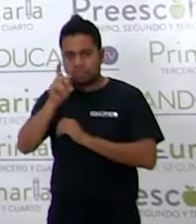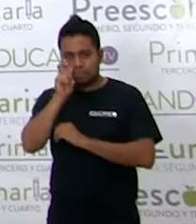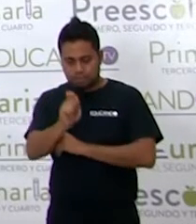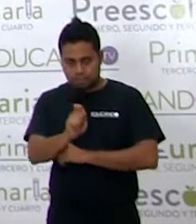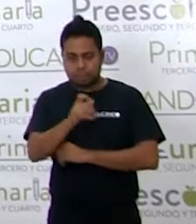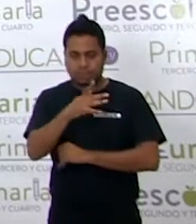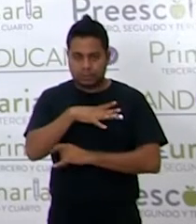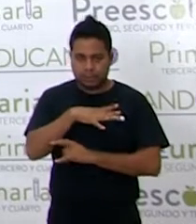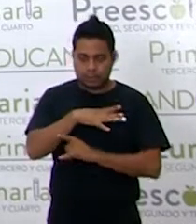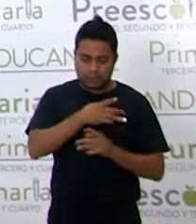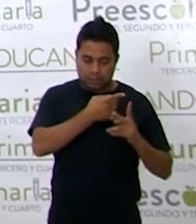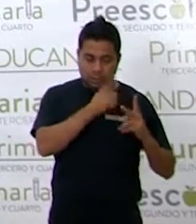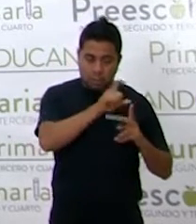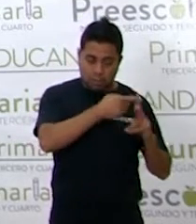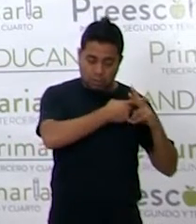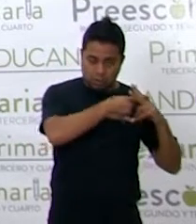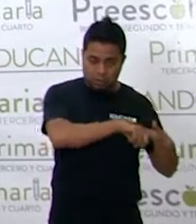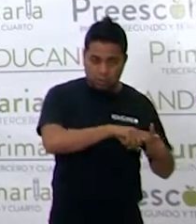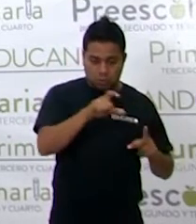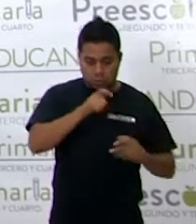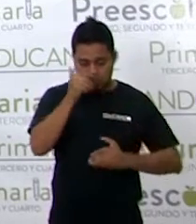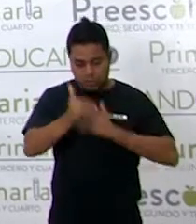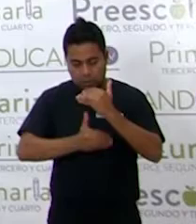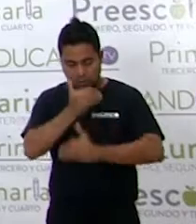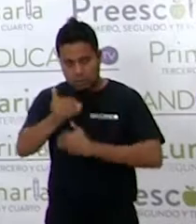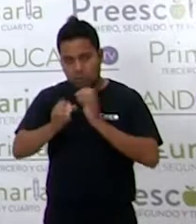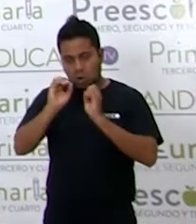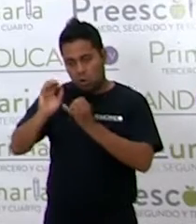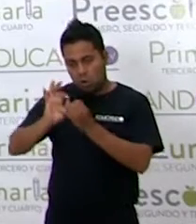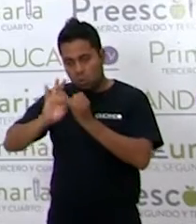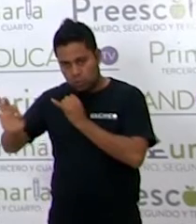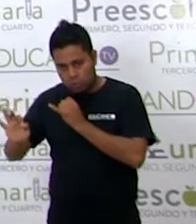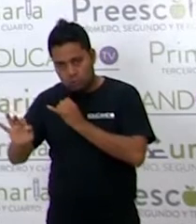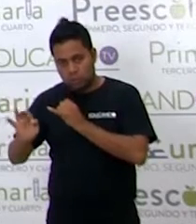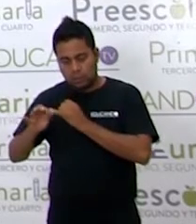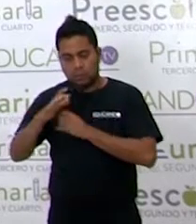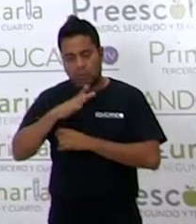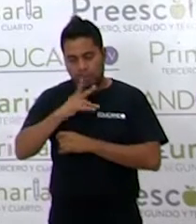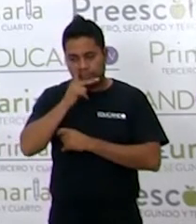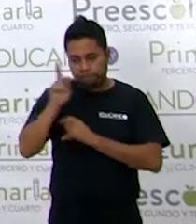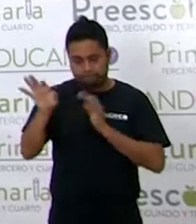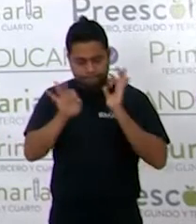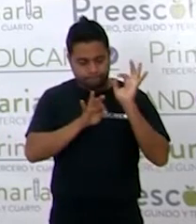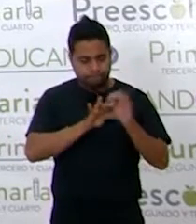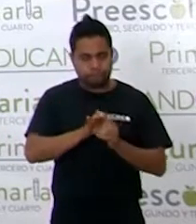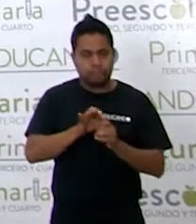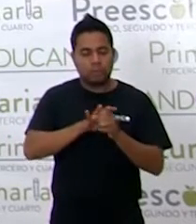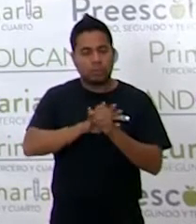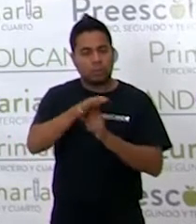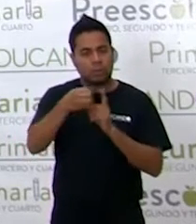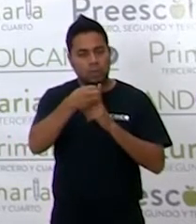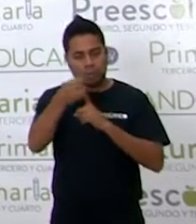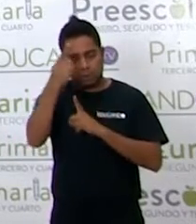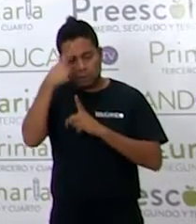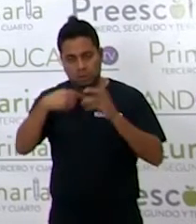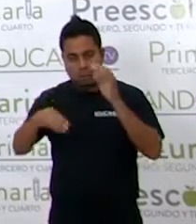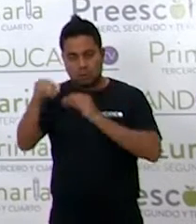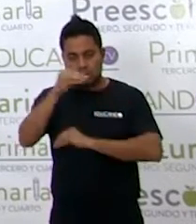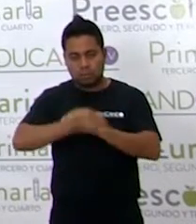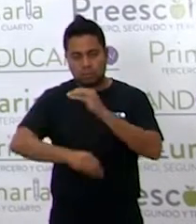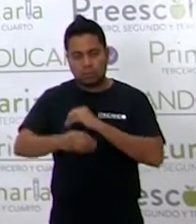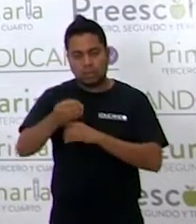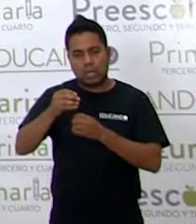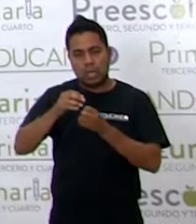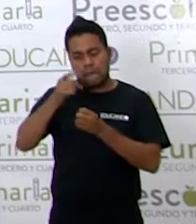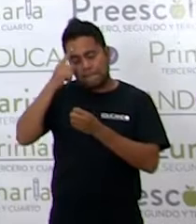encontramos en el inicio, en el desarrollo o en el final. Ahora, ¿qué frases se te ocurren para escribir justo en